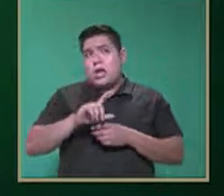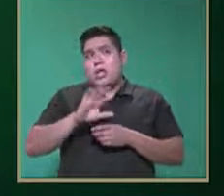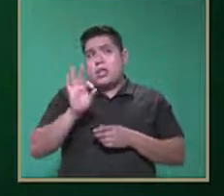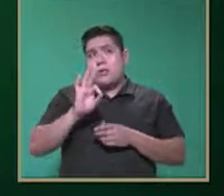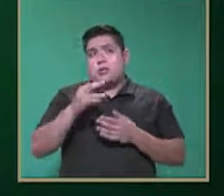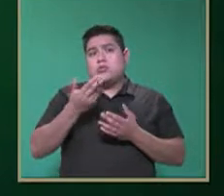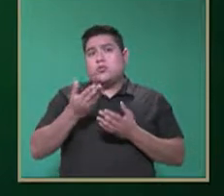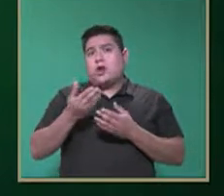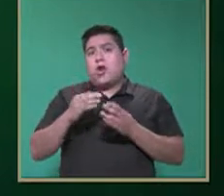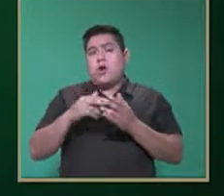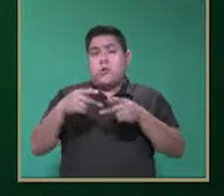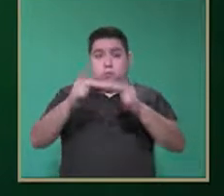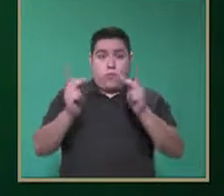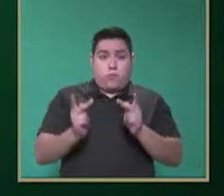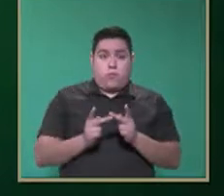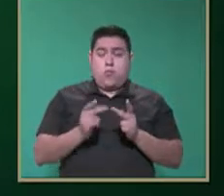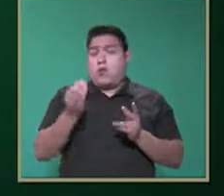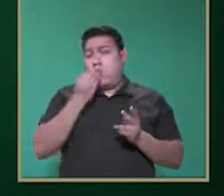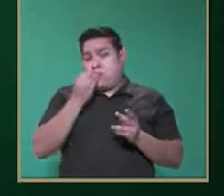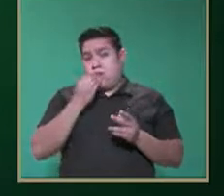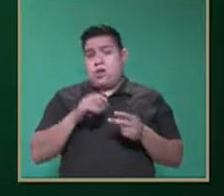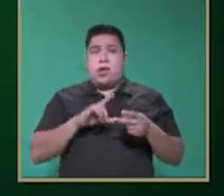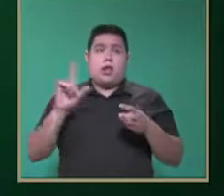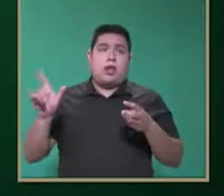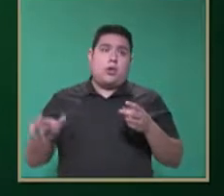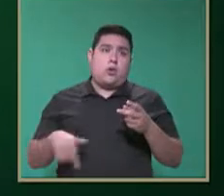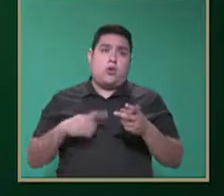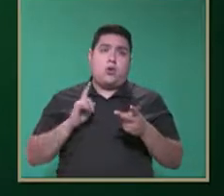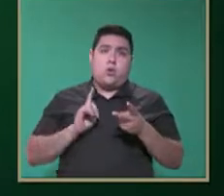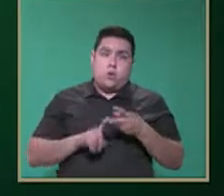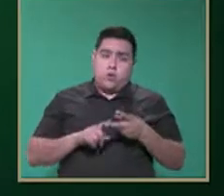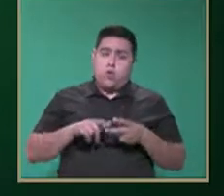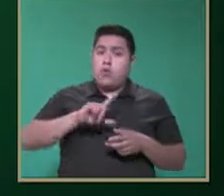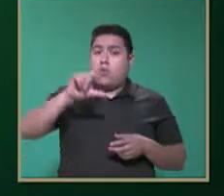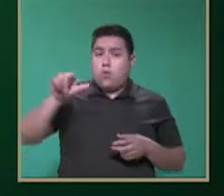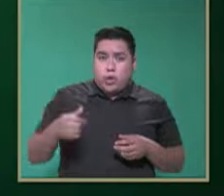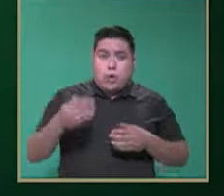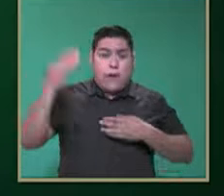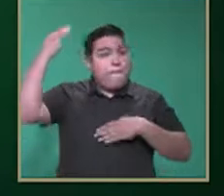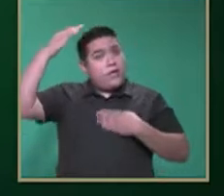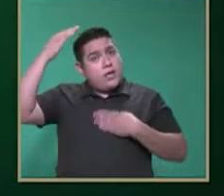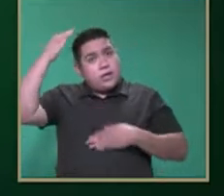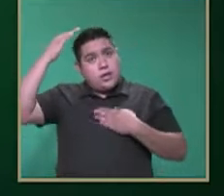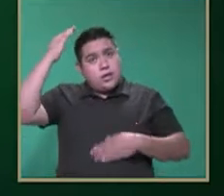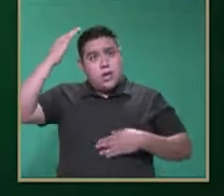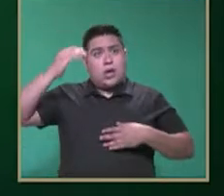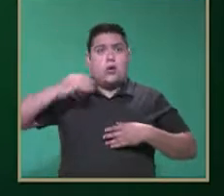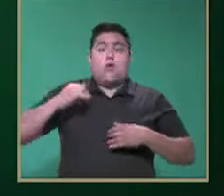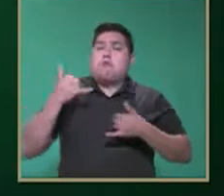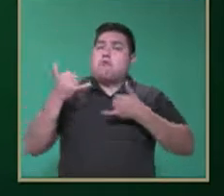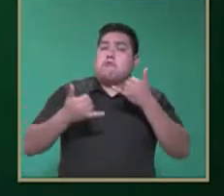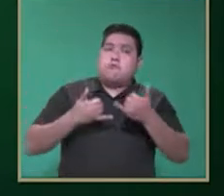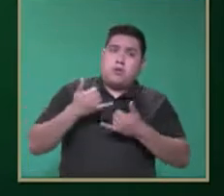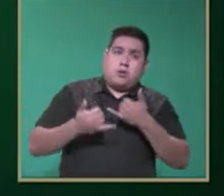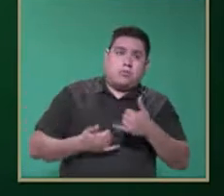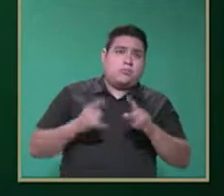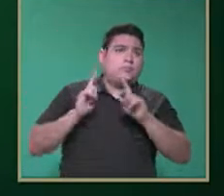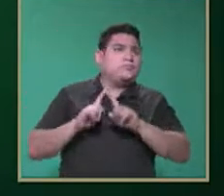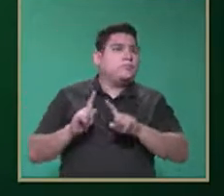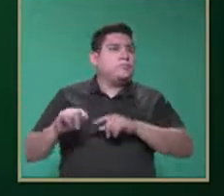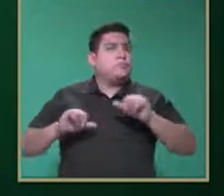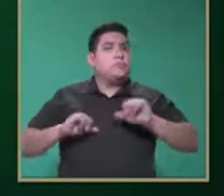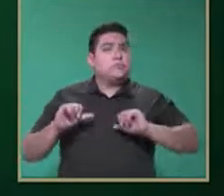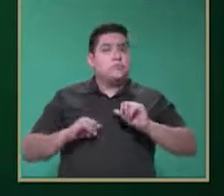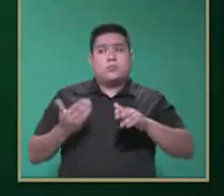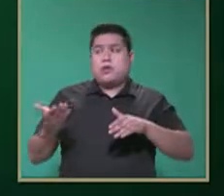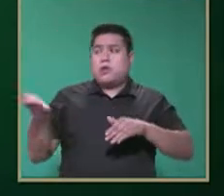una imagen de un platillo. Después, que nos vamos a meter a bañar o que vamos a jugar. Son las actividades que vamos